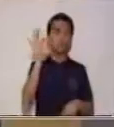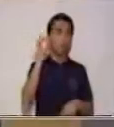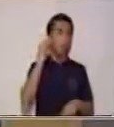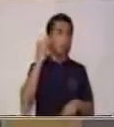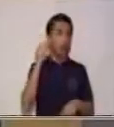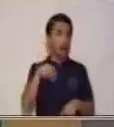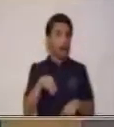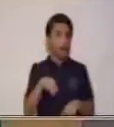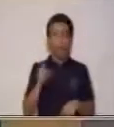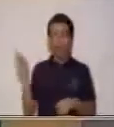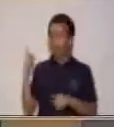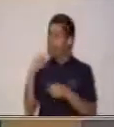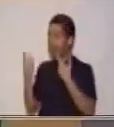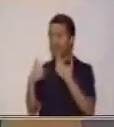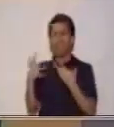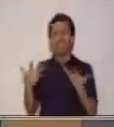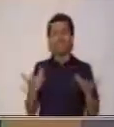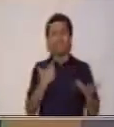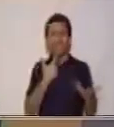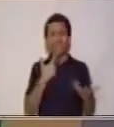ahí con quien estés en este momento.